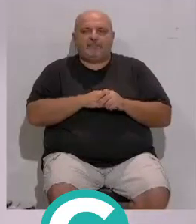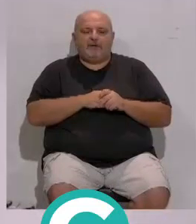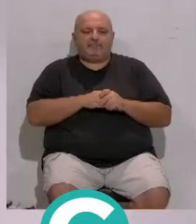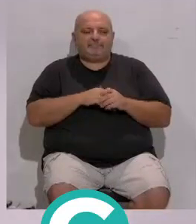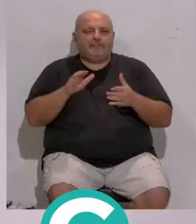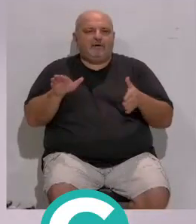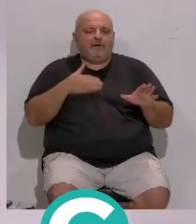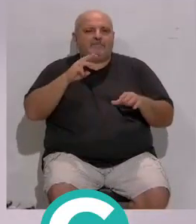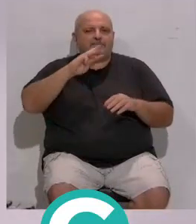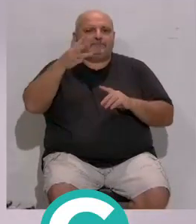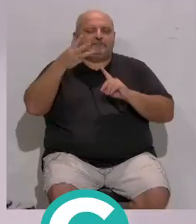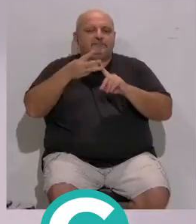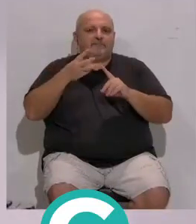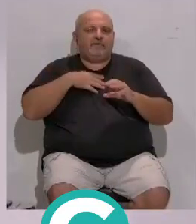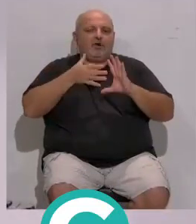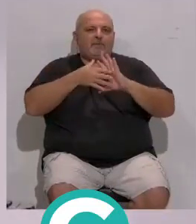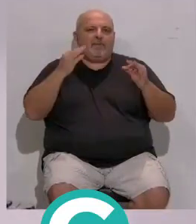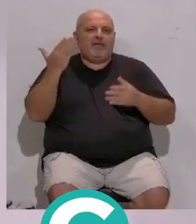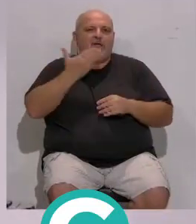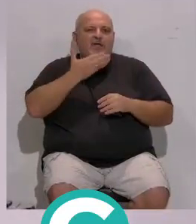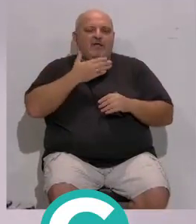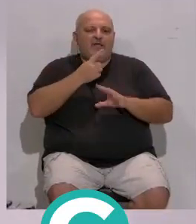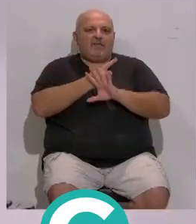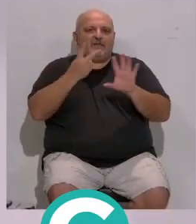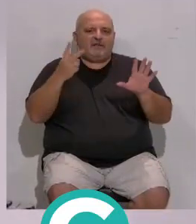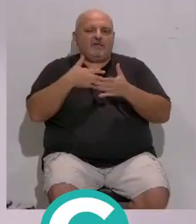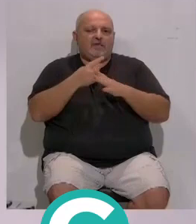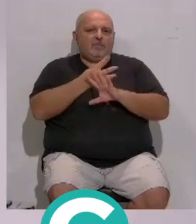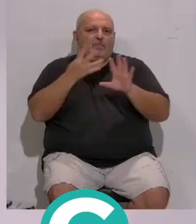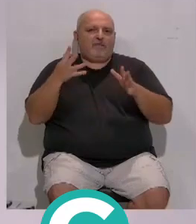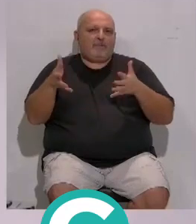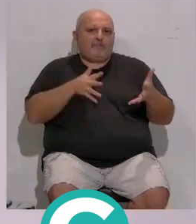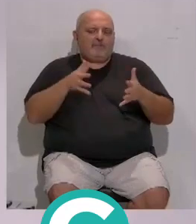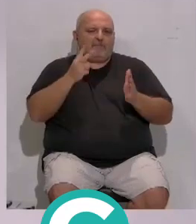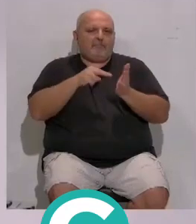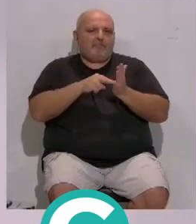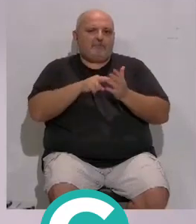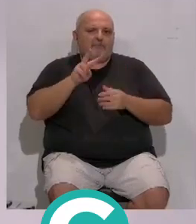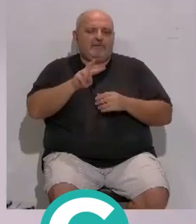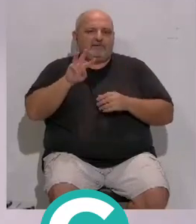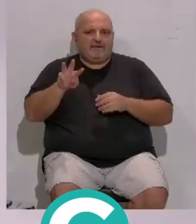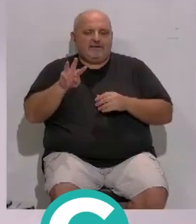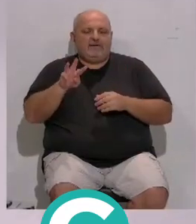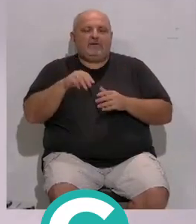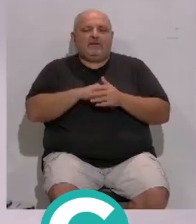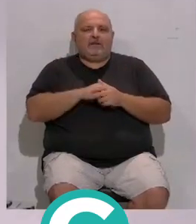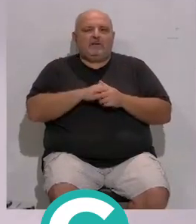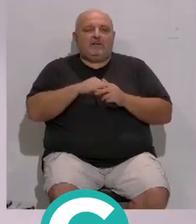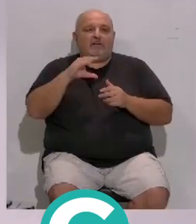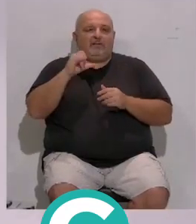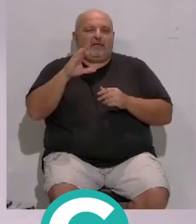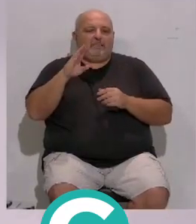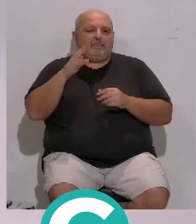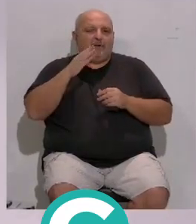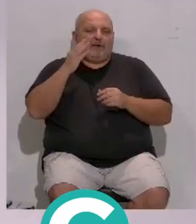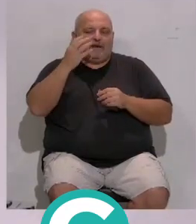Las terceras Olimpiadas Escolares... ...se celebrarán del 17 al 19 de marzo de 2023... ...el CEIB, Reyes